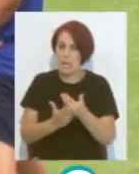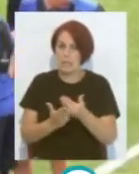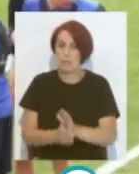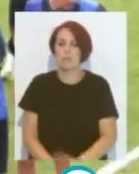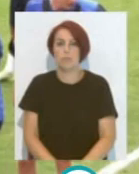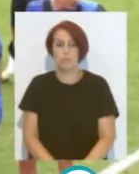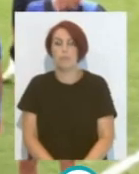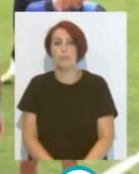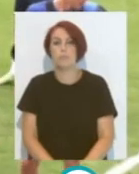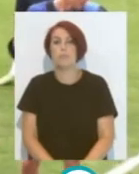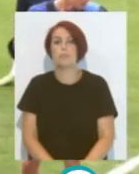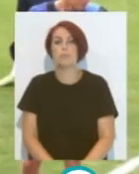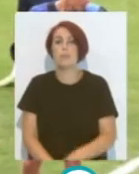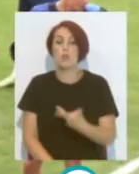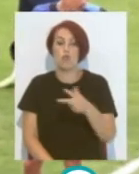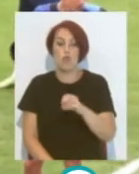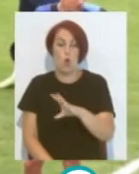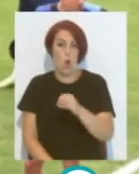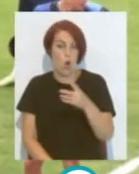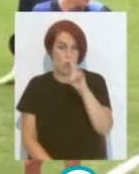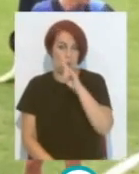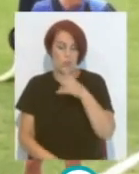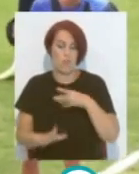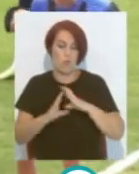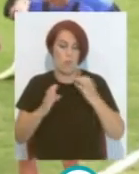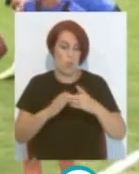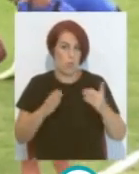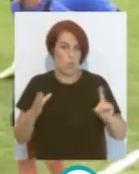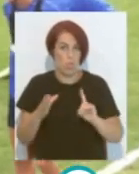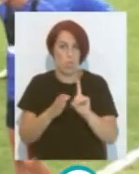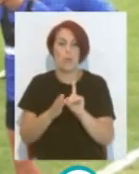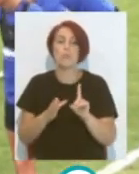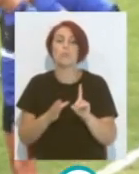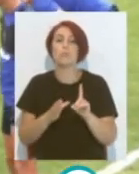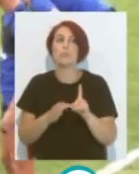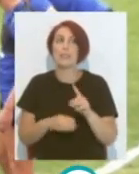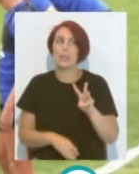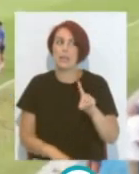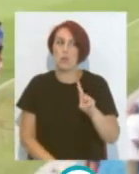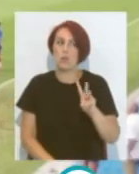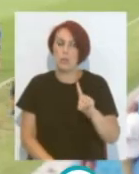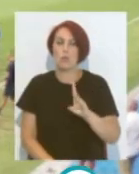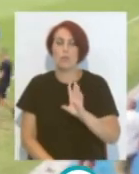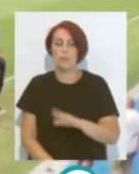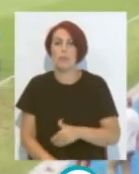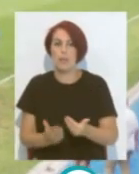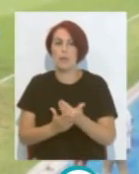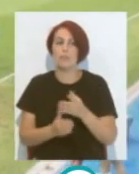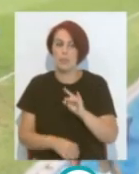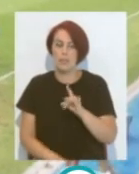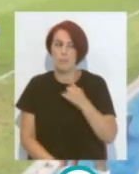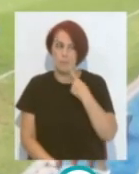Y ahí vemos Al Chocolozano Que está con el grupo También En un principio Estuvieron 31 31 Varios 31 Por eso Me